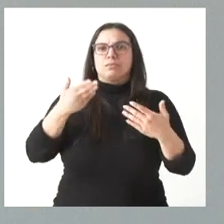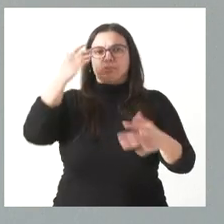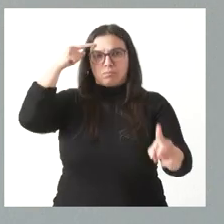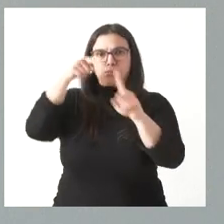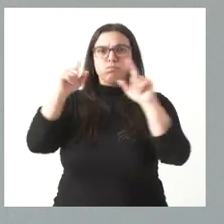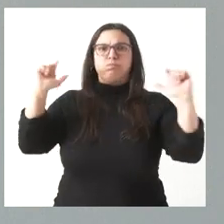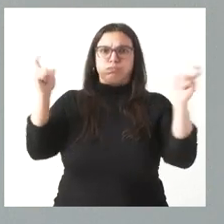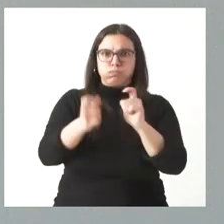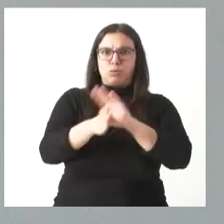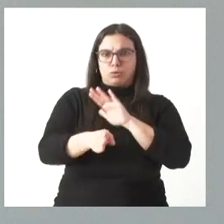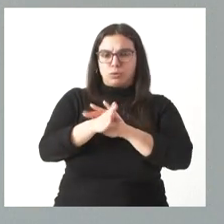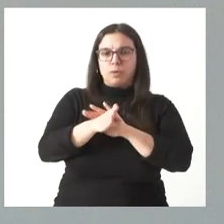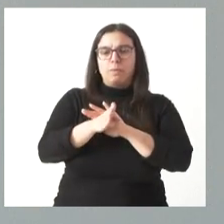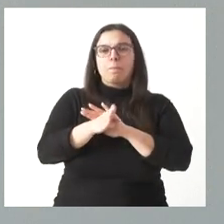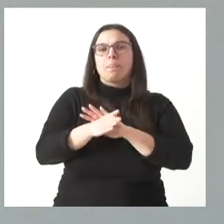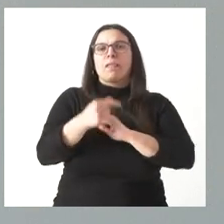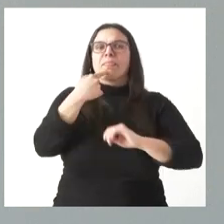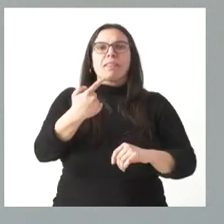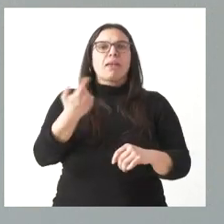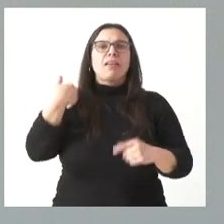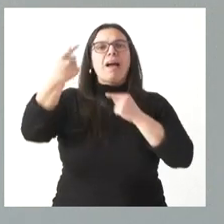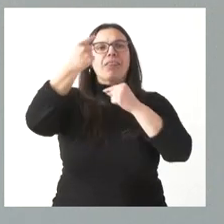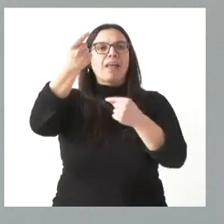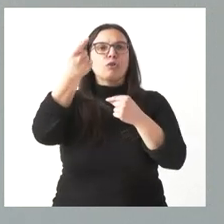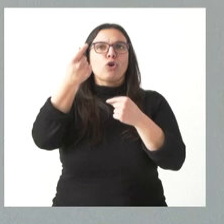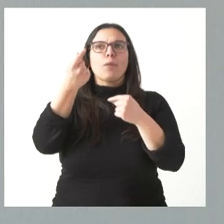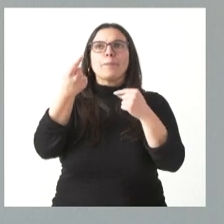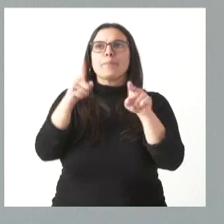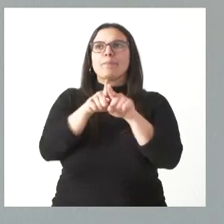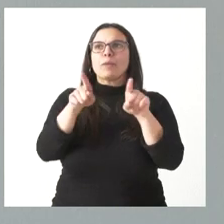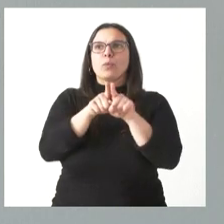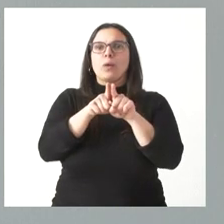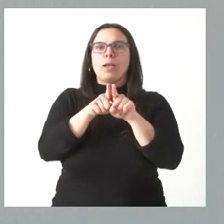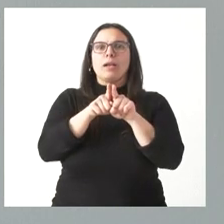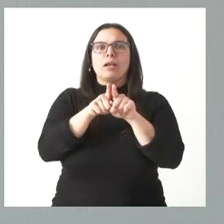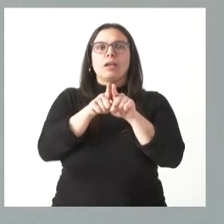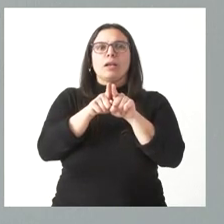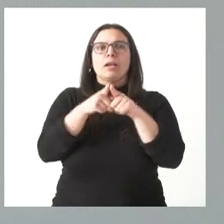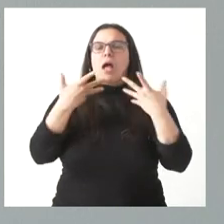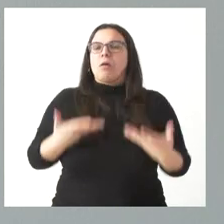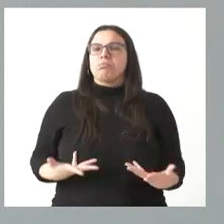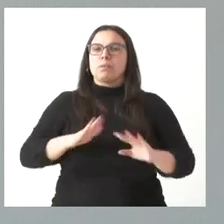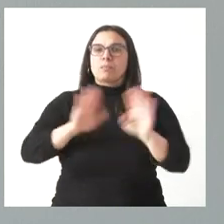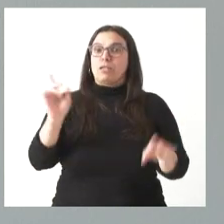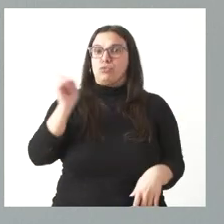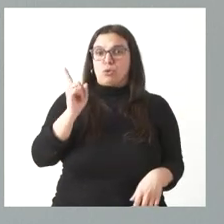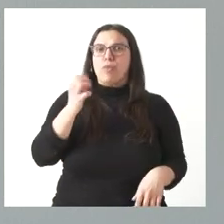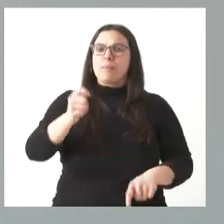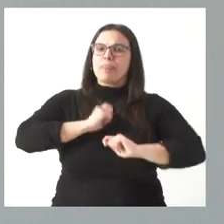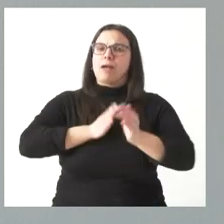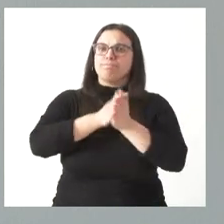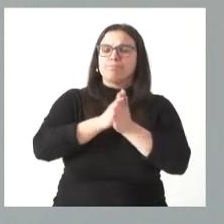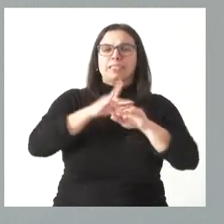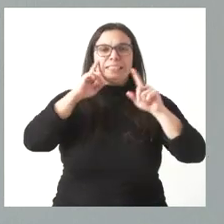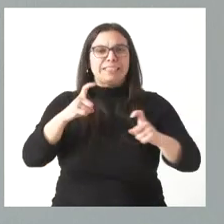y que, en modo alguno, podemos calificar este dato como un relajo para nuestra actividad, sino todo lo contrario, un estímulo para los